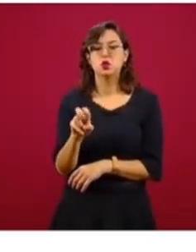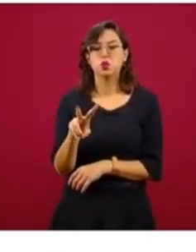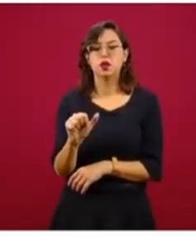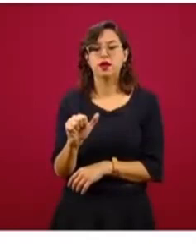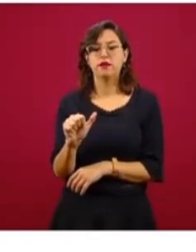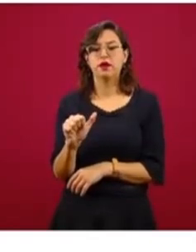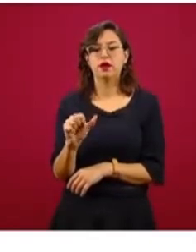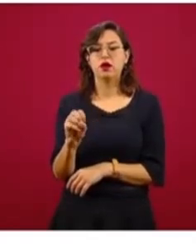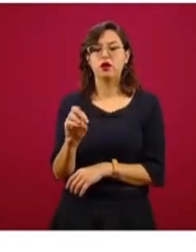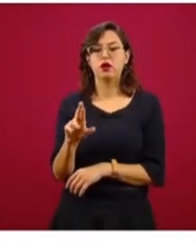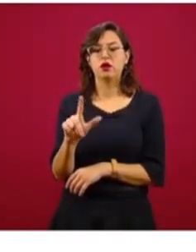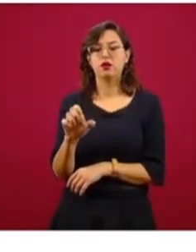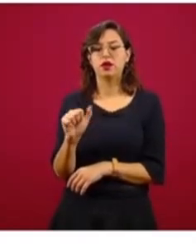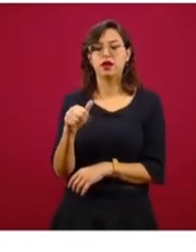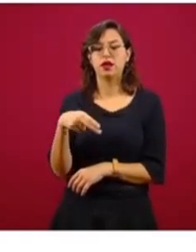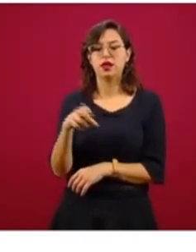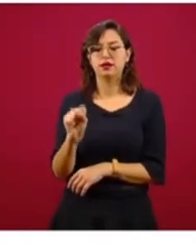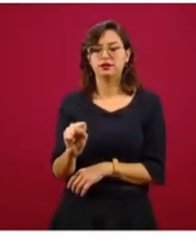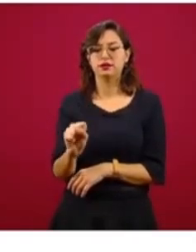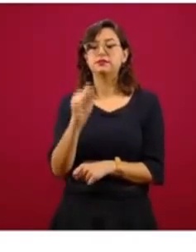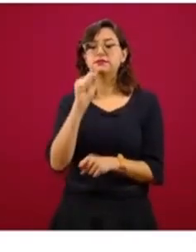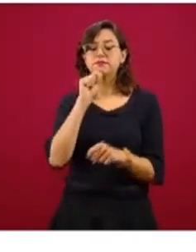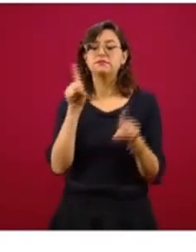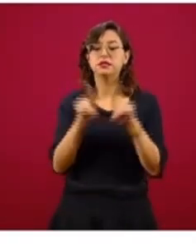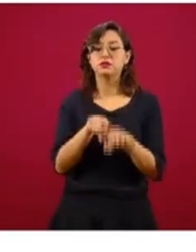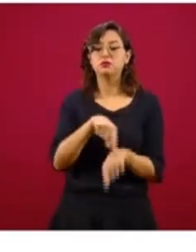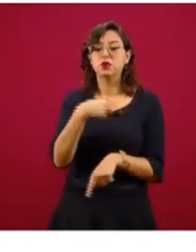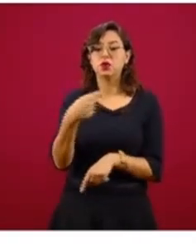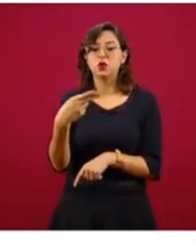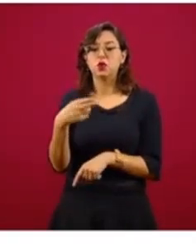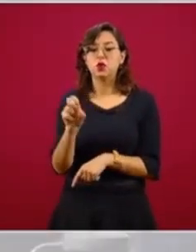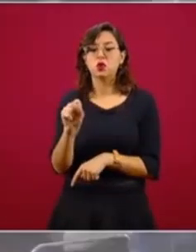efectos emocionales que tiene o ha tenido esta pandemia.